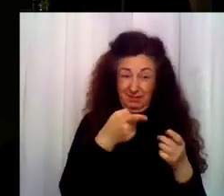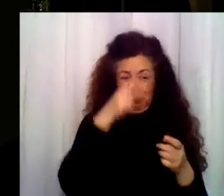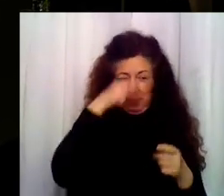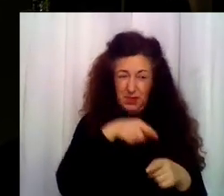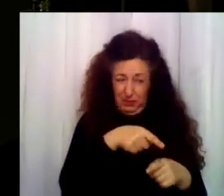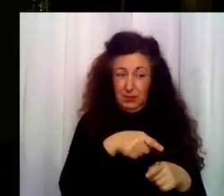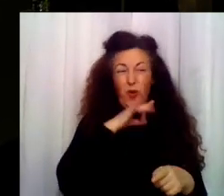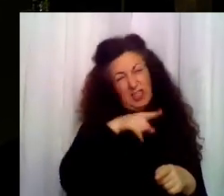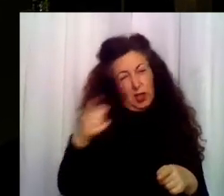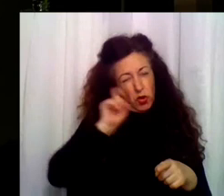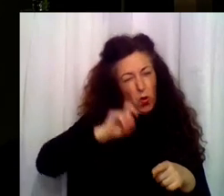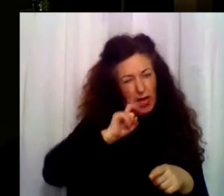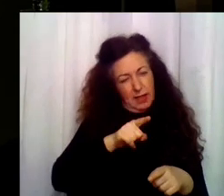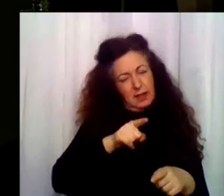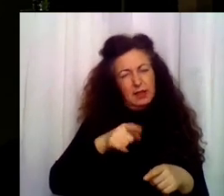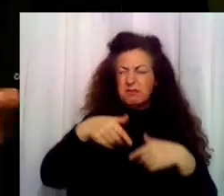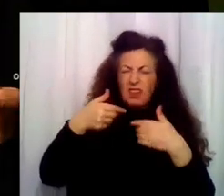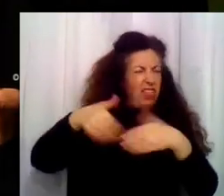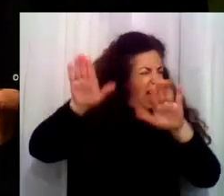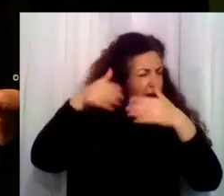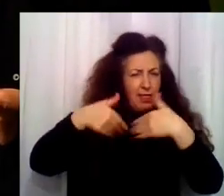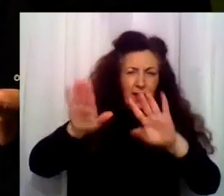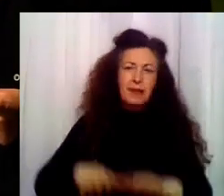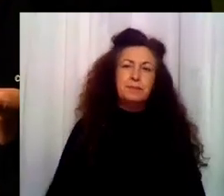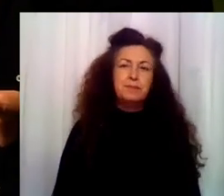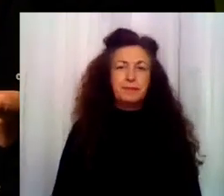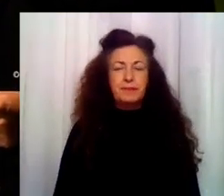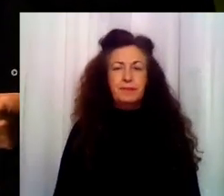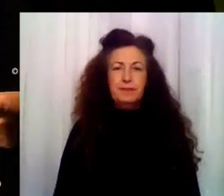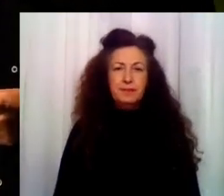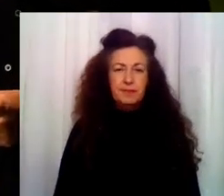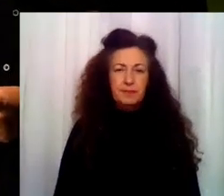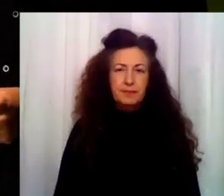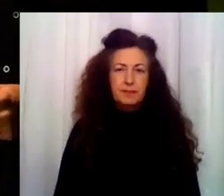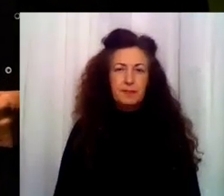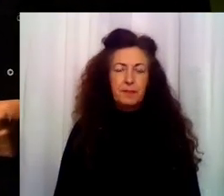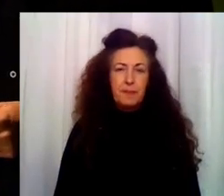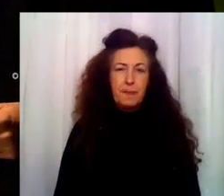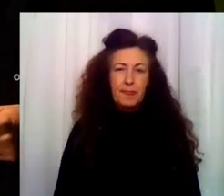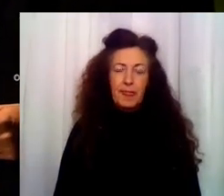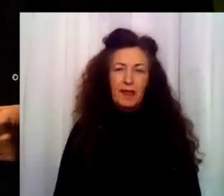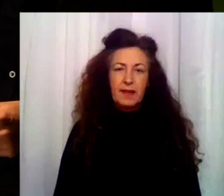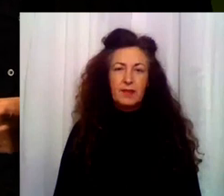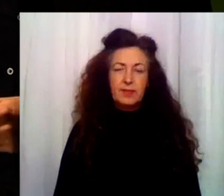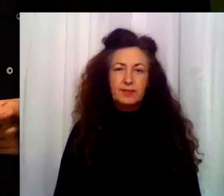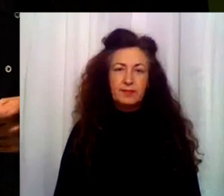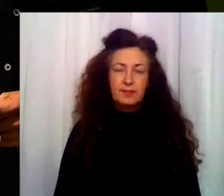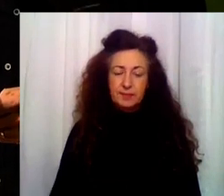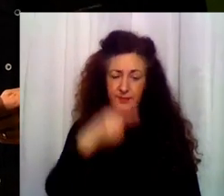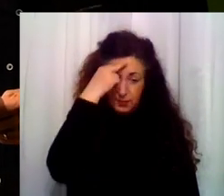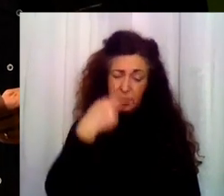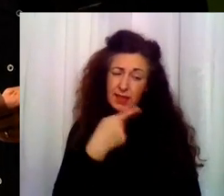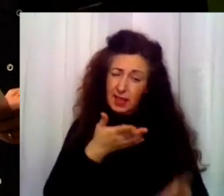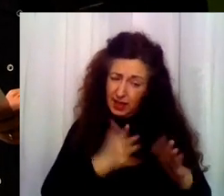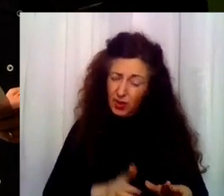Estarás contento. Bueno, vamos a dejarlo. está, ya está. Lo siento. Mira... Mira,